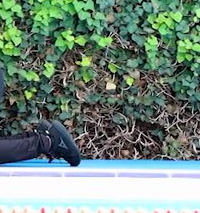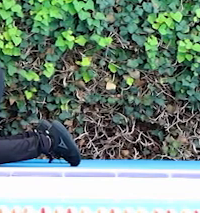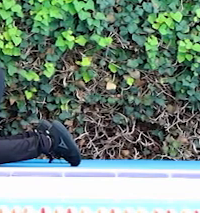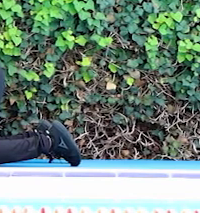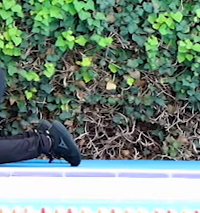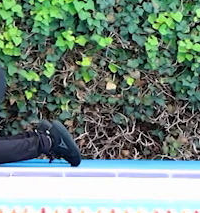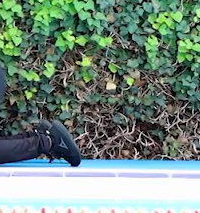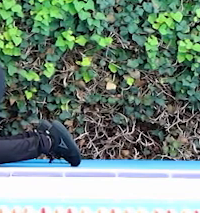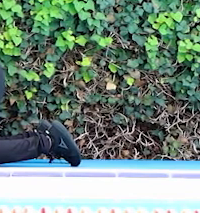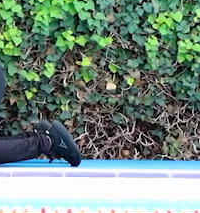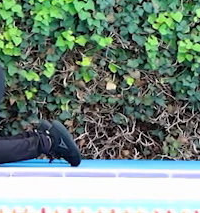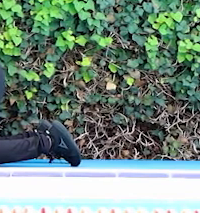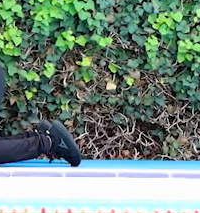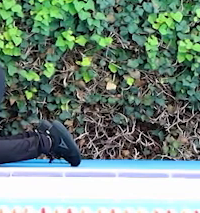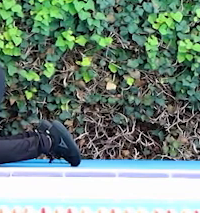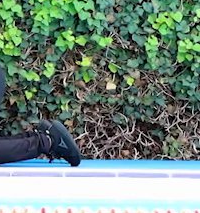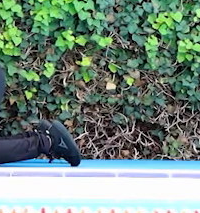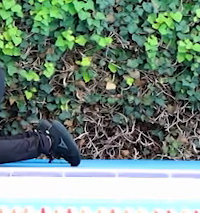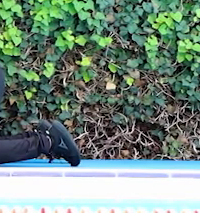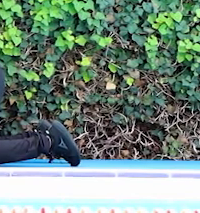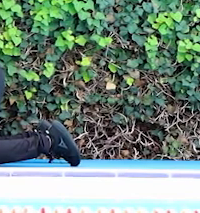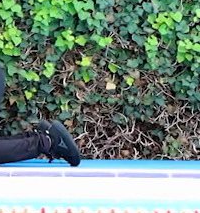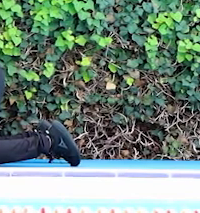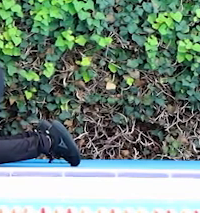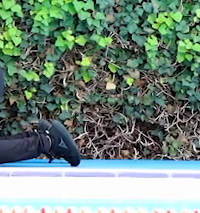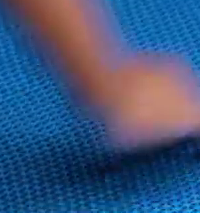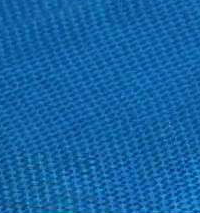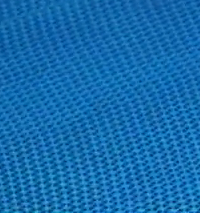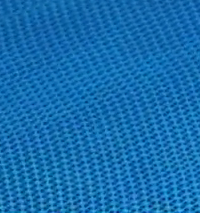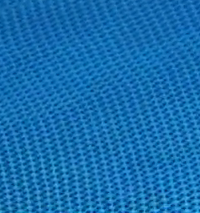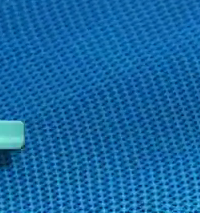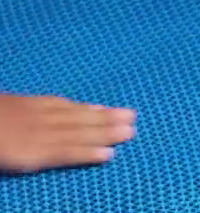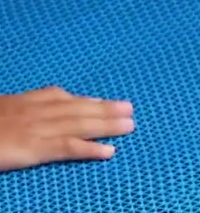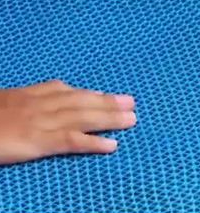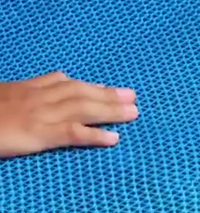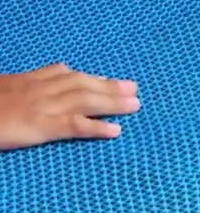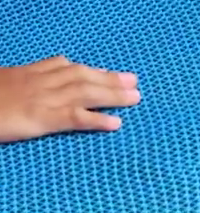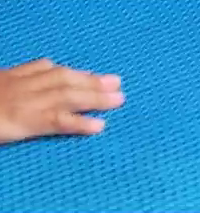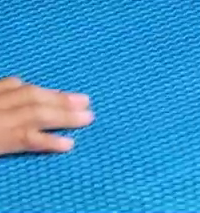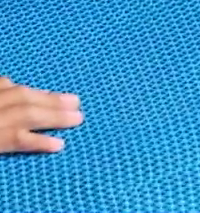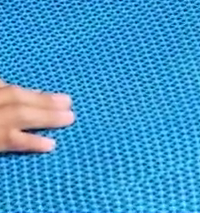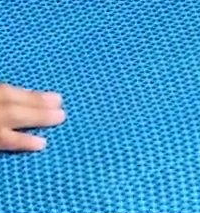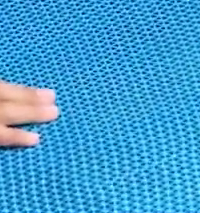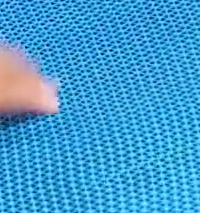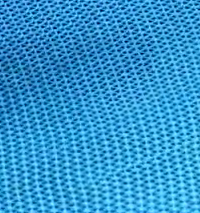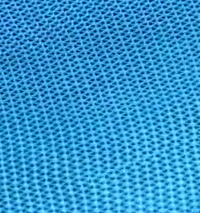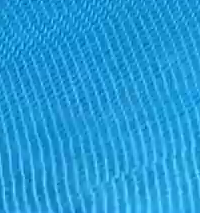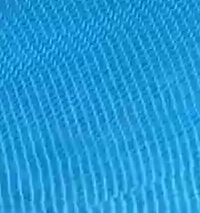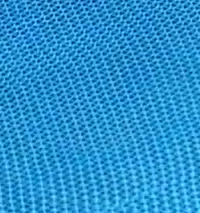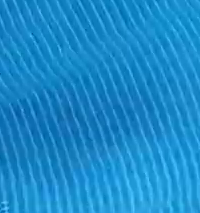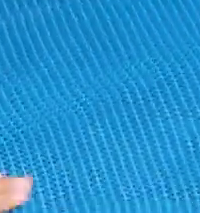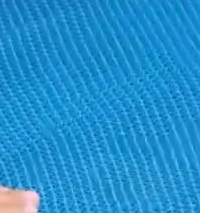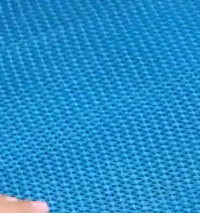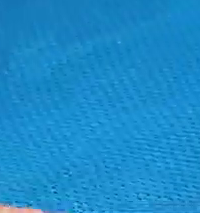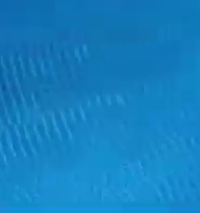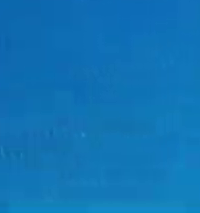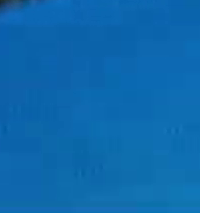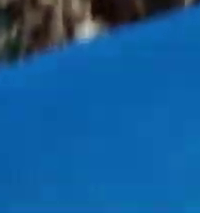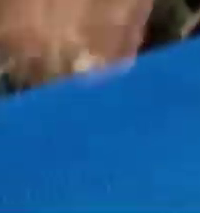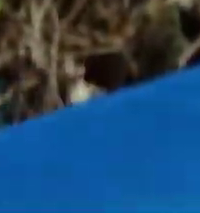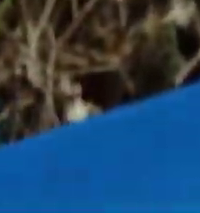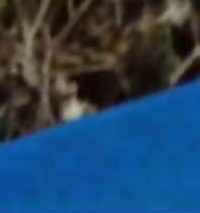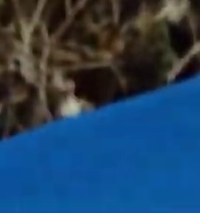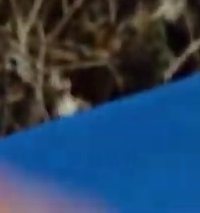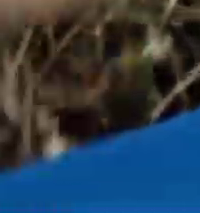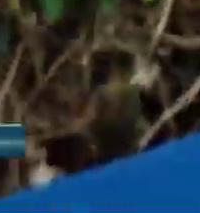Derecha, izquierda. Muy Elevamos derecha, izquierda. Derecha, izquierda. Muy bien.